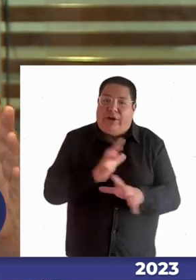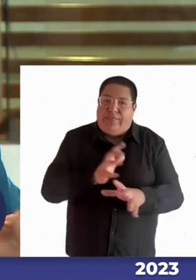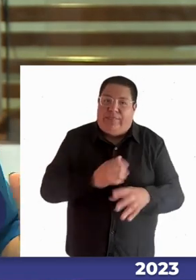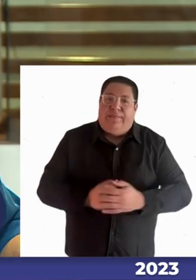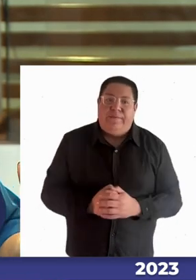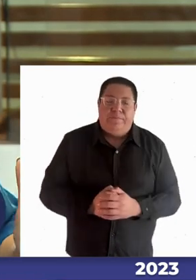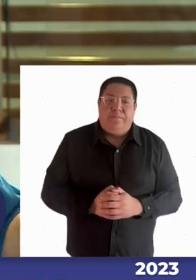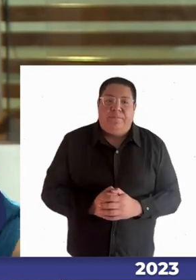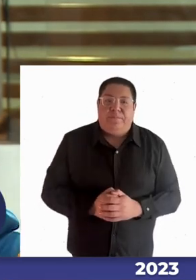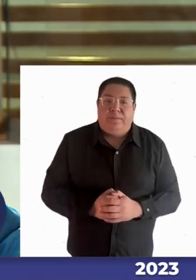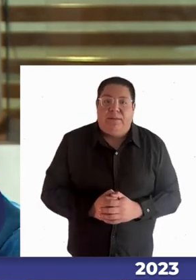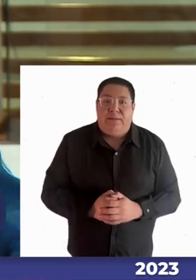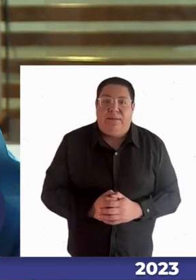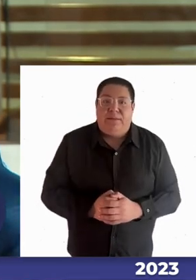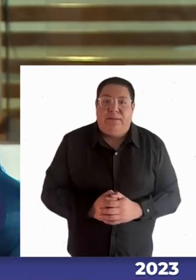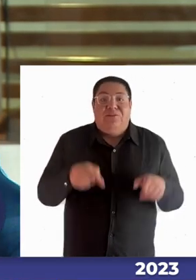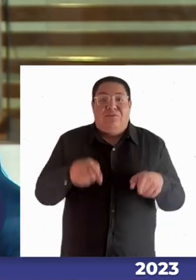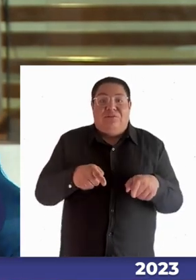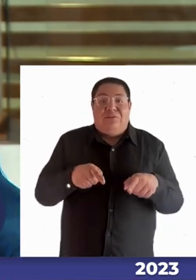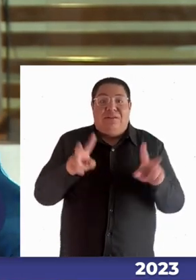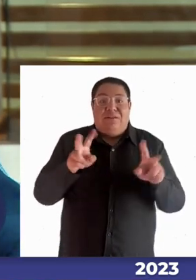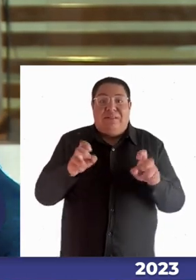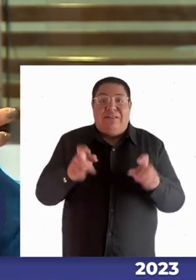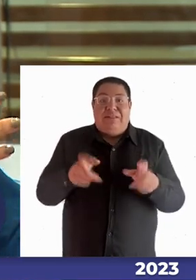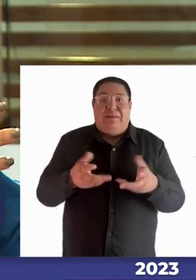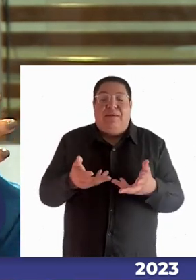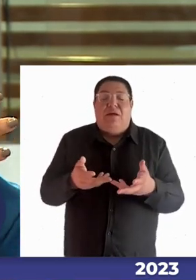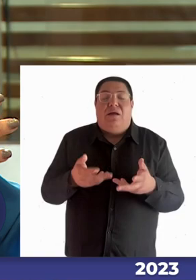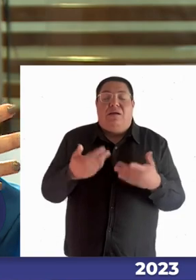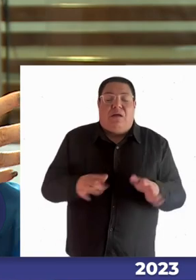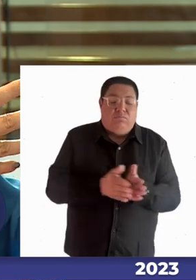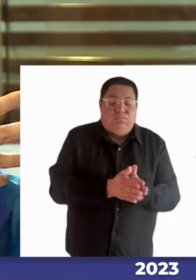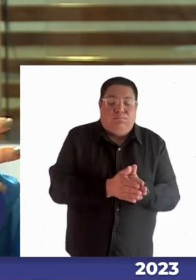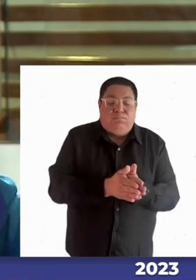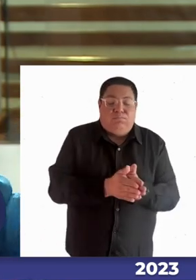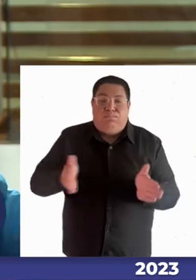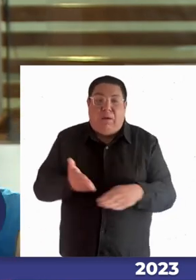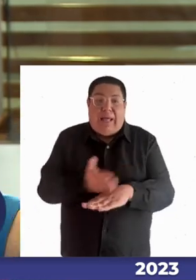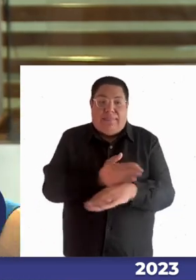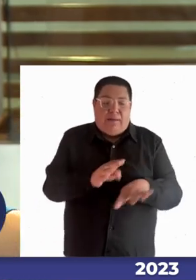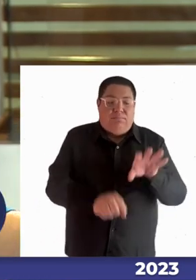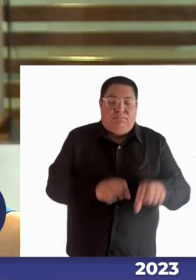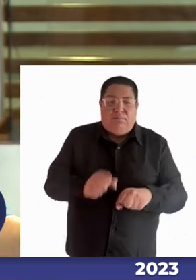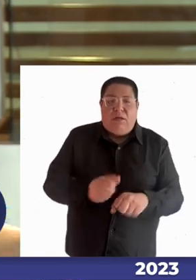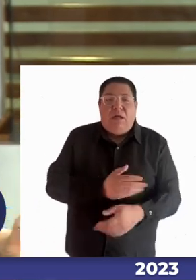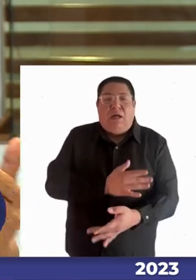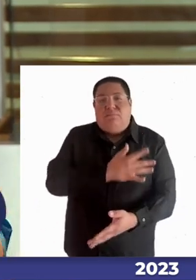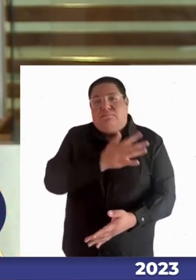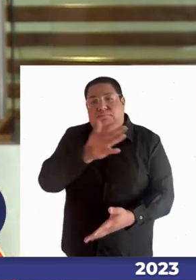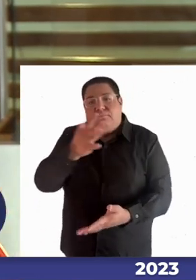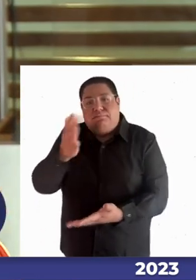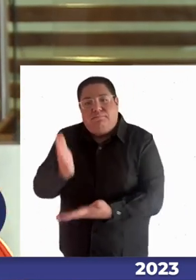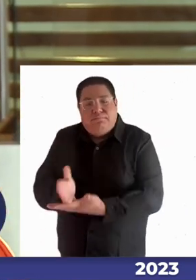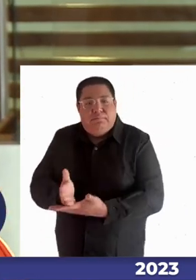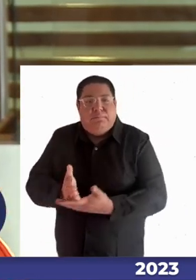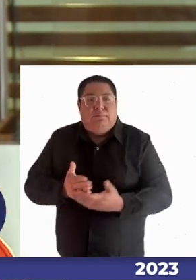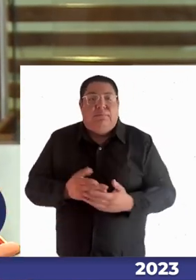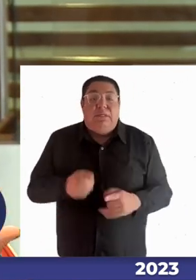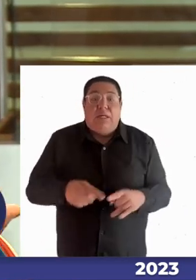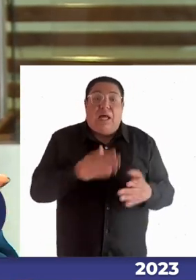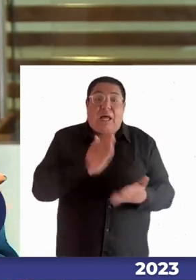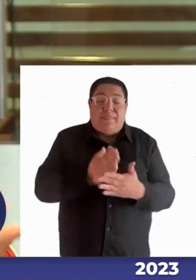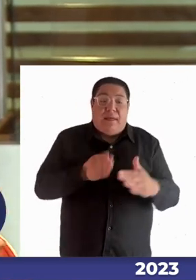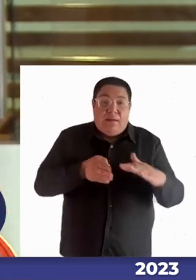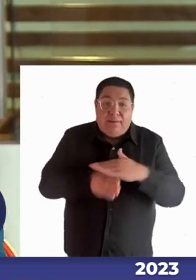con esta laguna académica que se genera desde la detección temprana hasta todo el proceso educativo llegan a la universidad